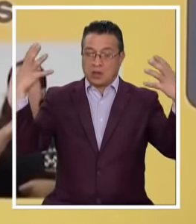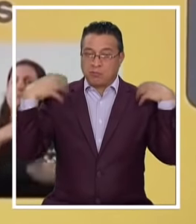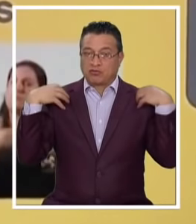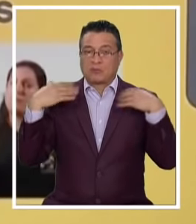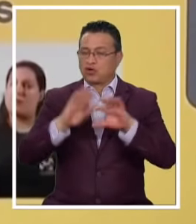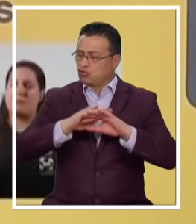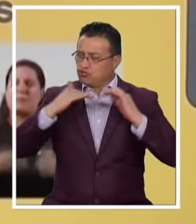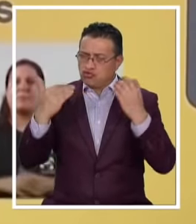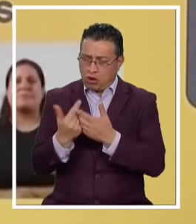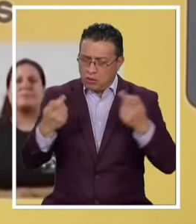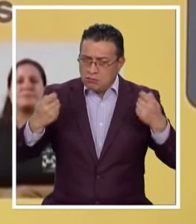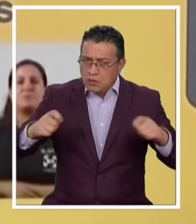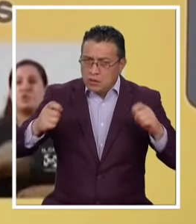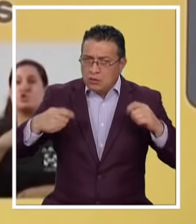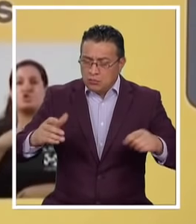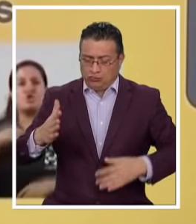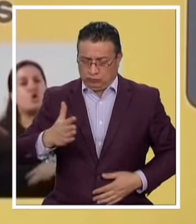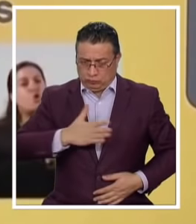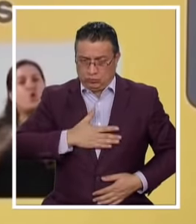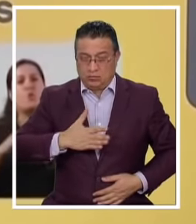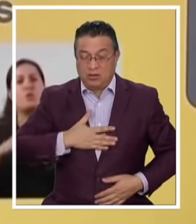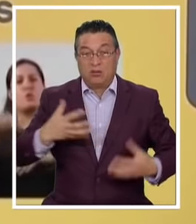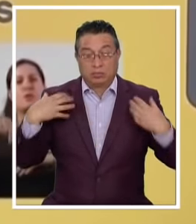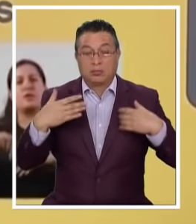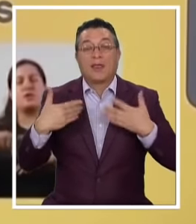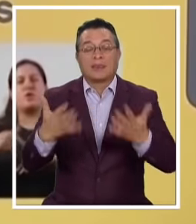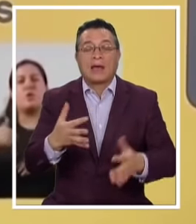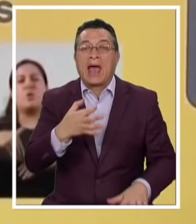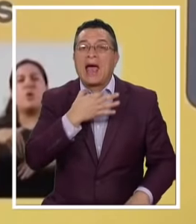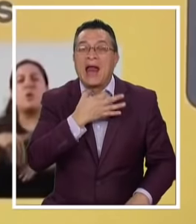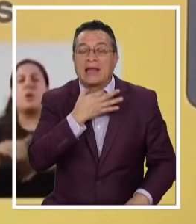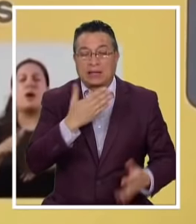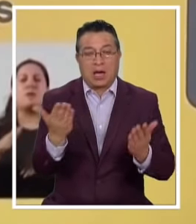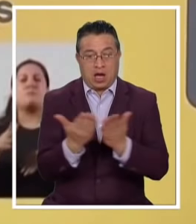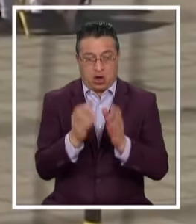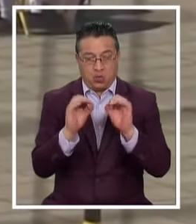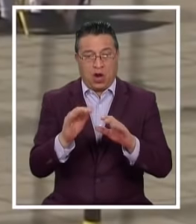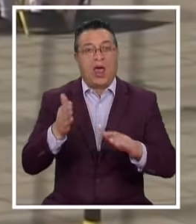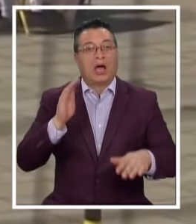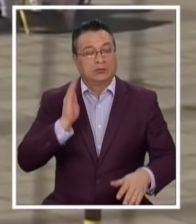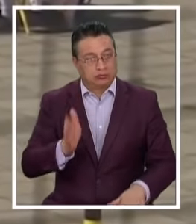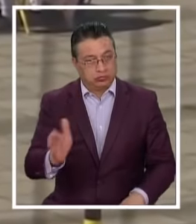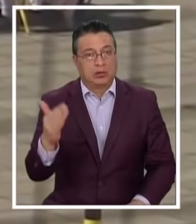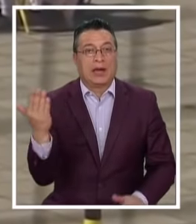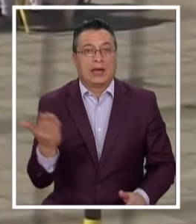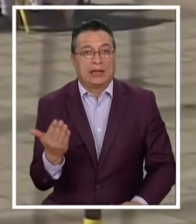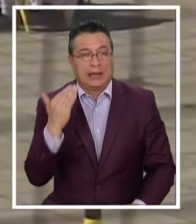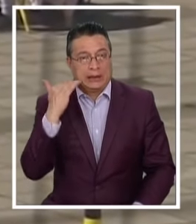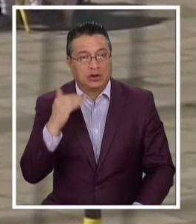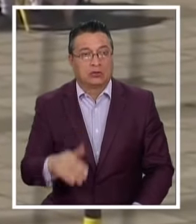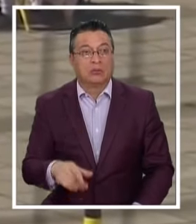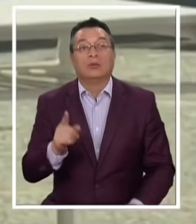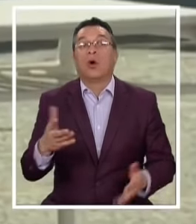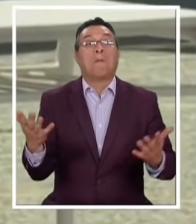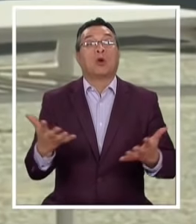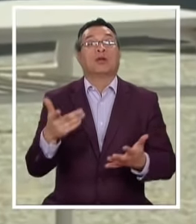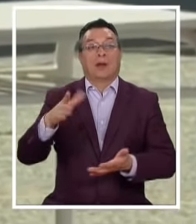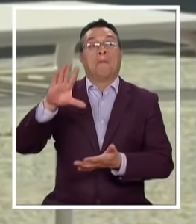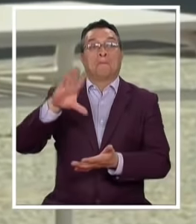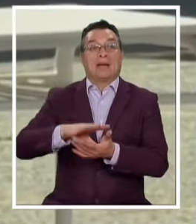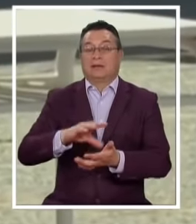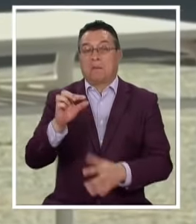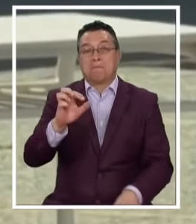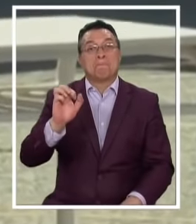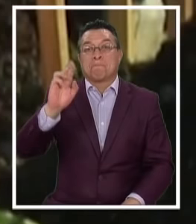hacer Todo lo que tenga A mi alcance Por garantizar Las clases De los chicos Las medidas Se toman Porque el país Enfrenta El